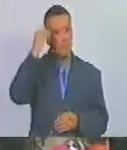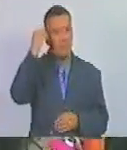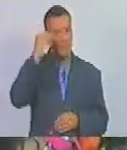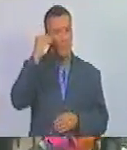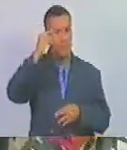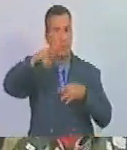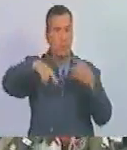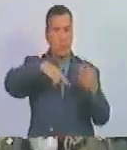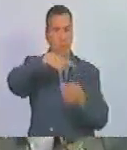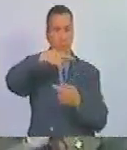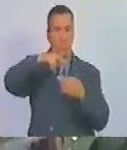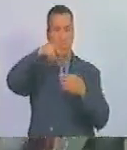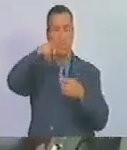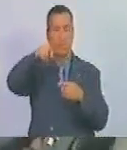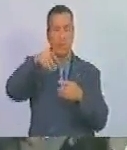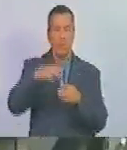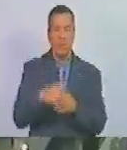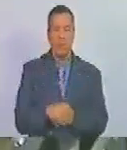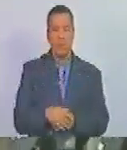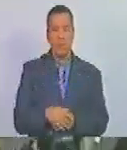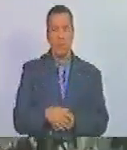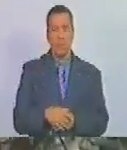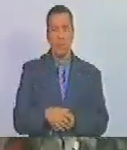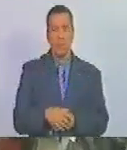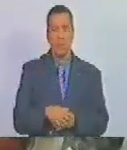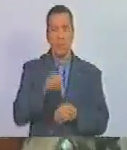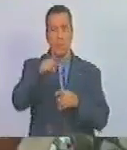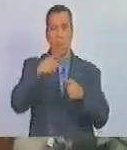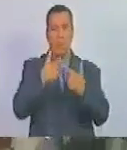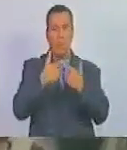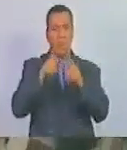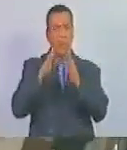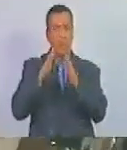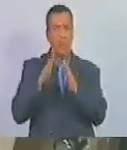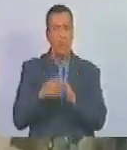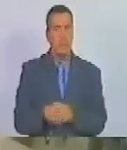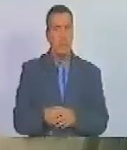revolucionario y de libertad.